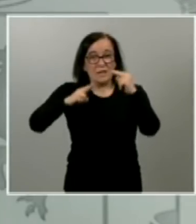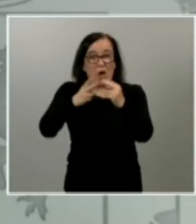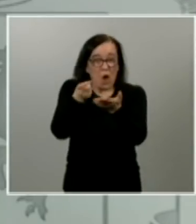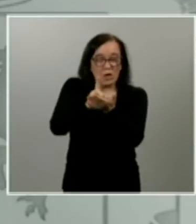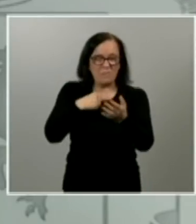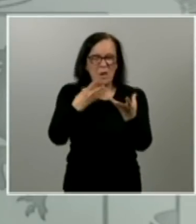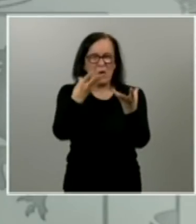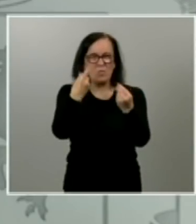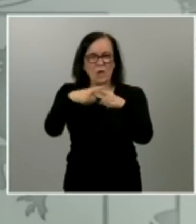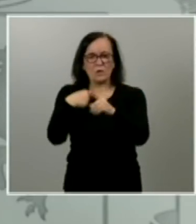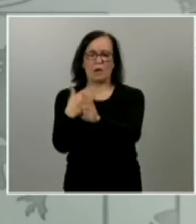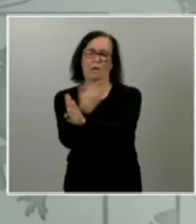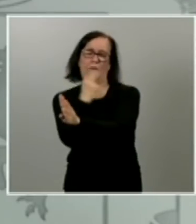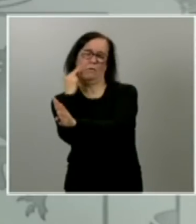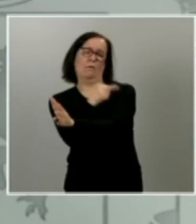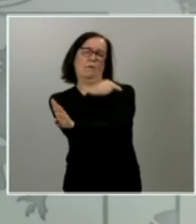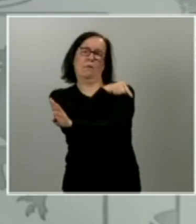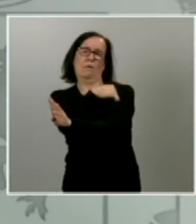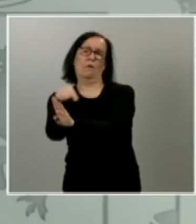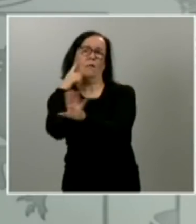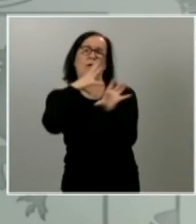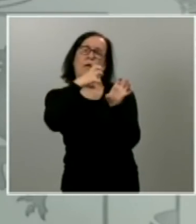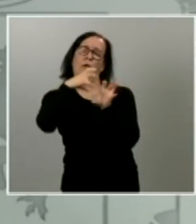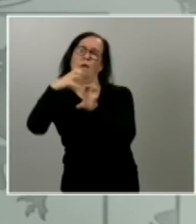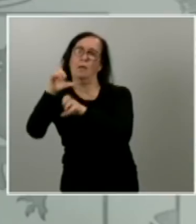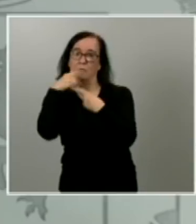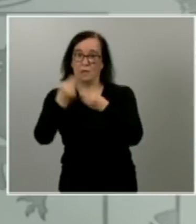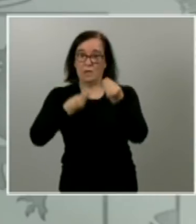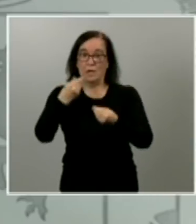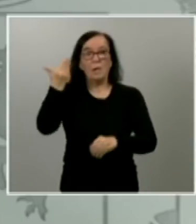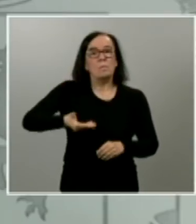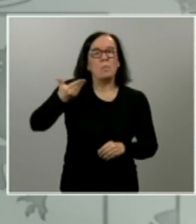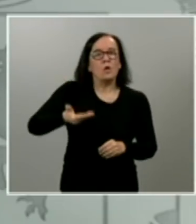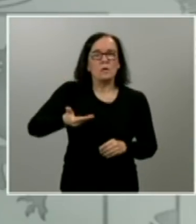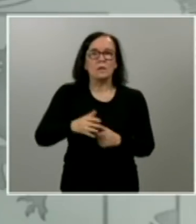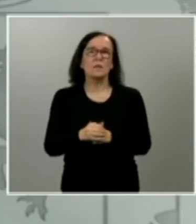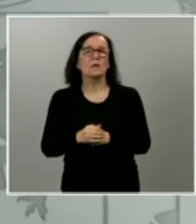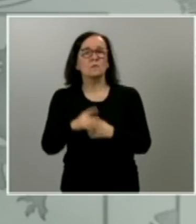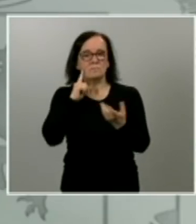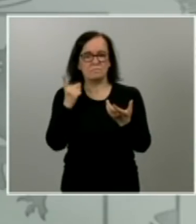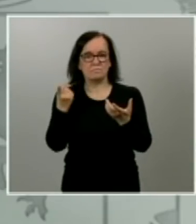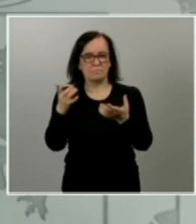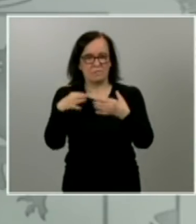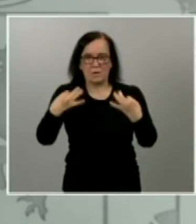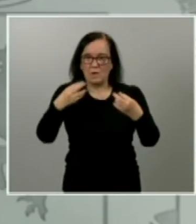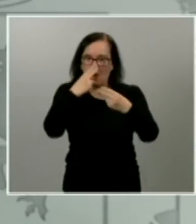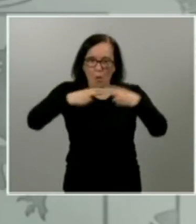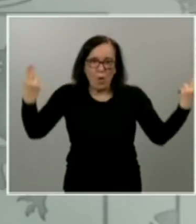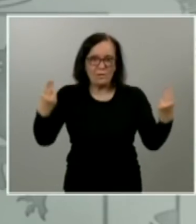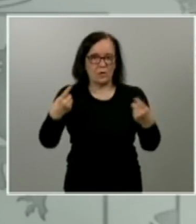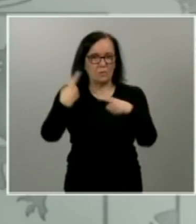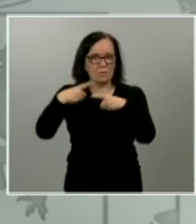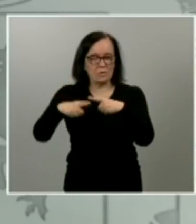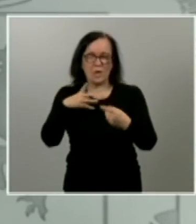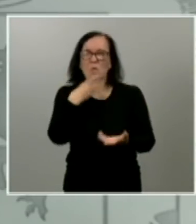estamos sufriendo estamos viendo por ejemplo lo importante de lo común de lo público de lo que en muchas